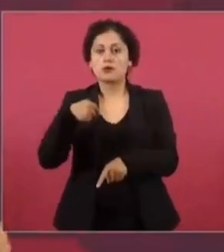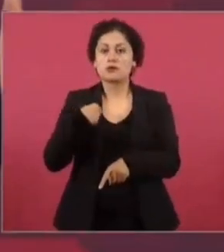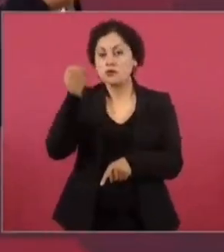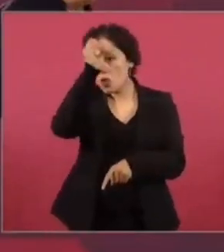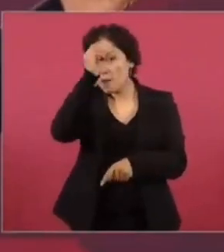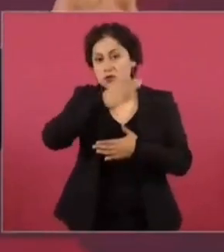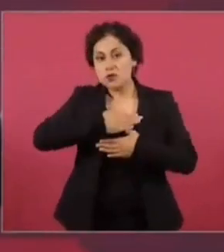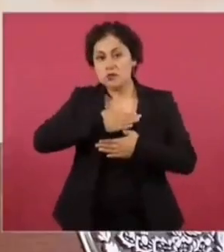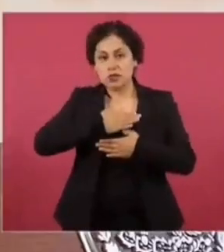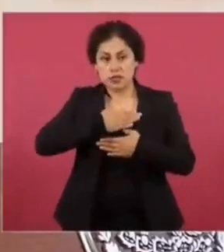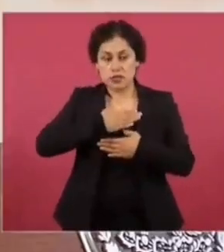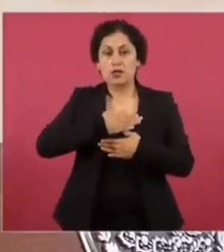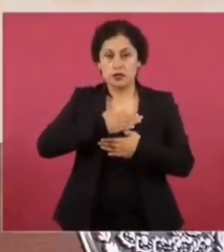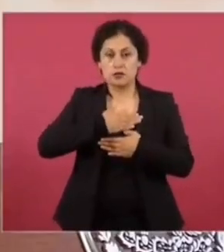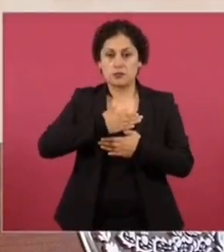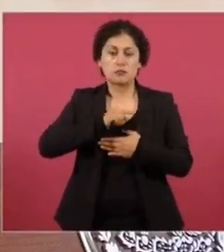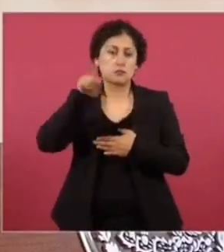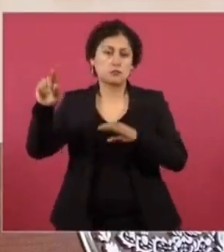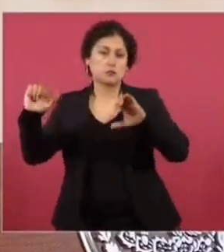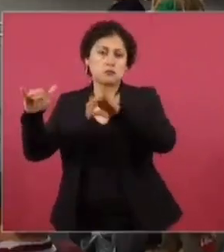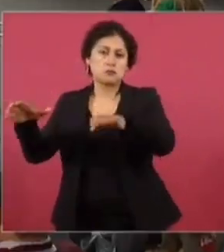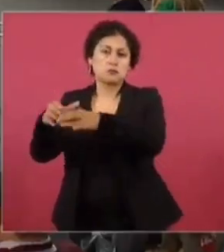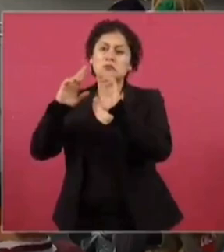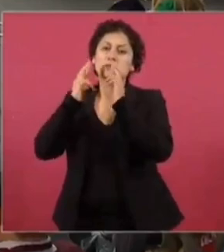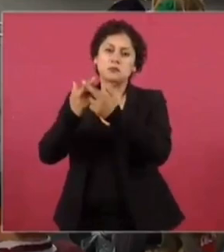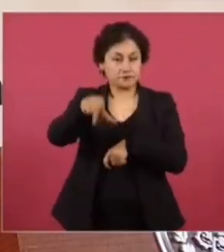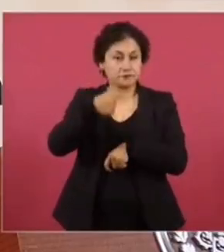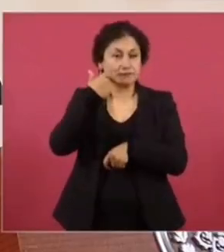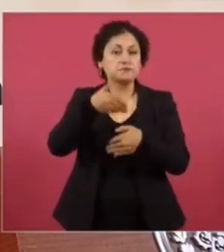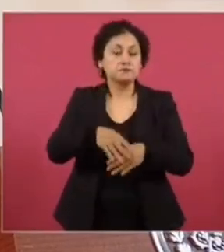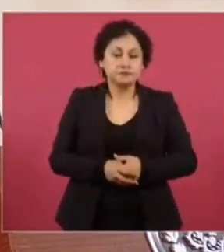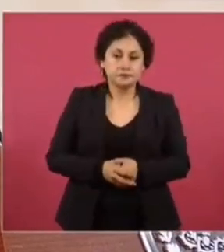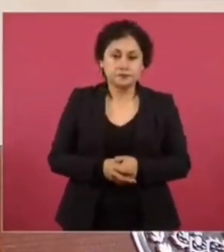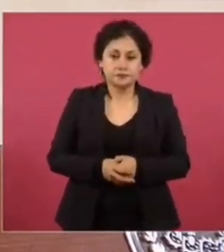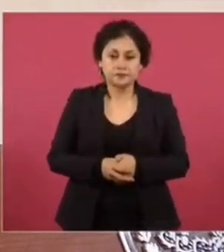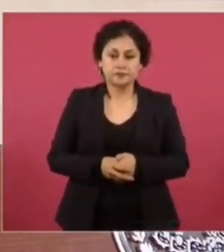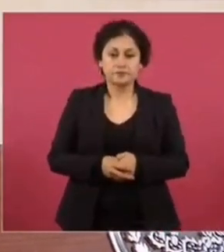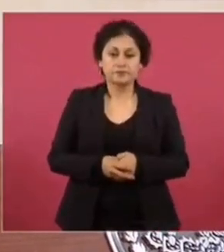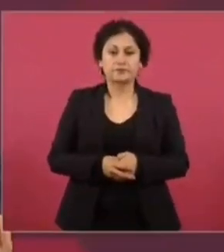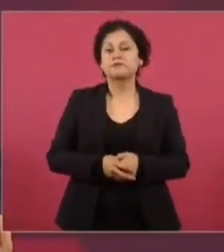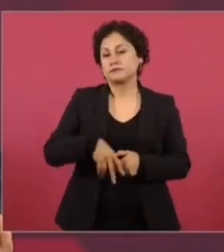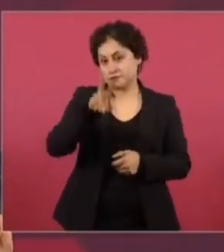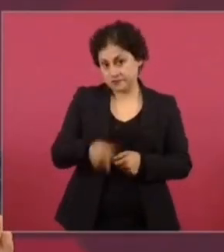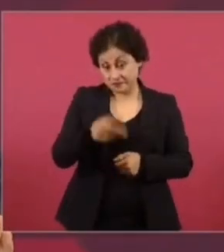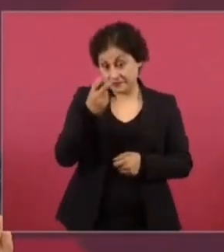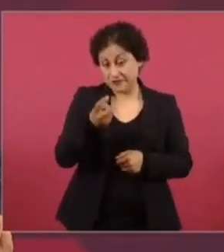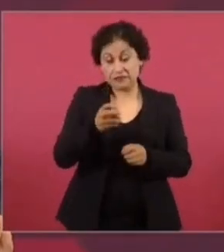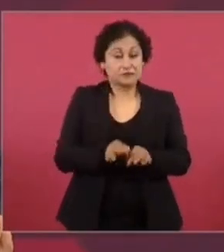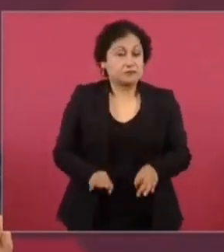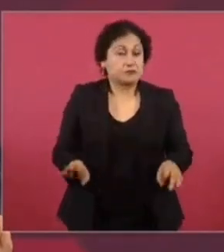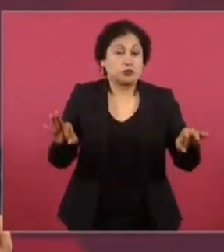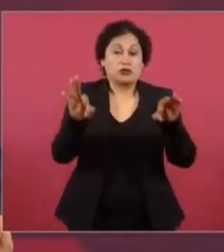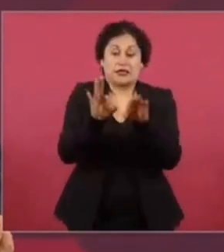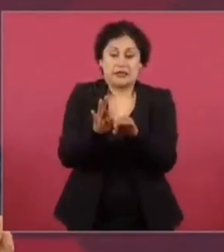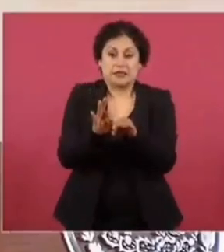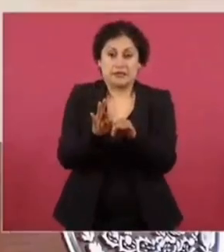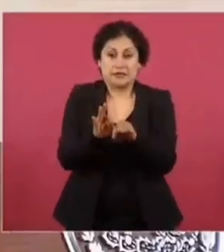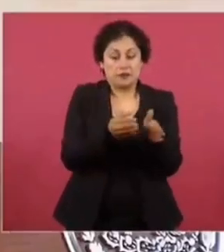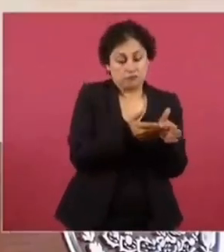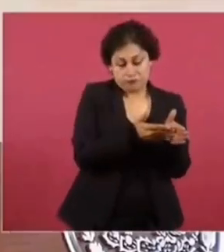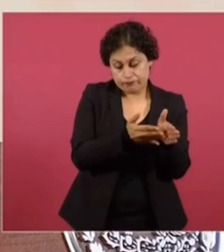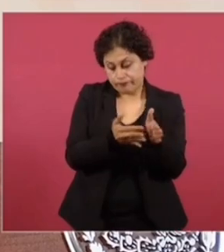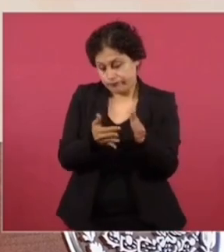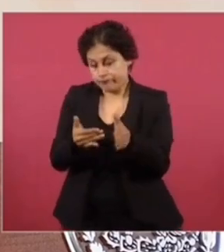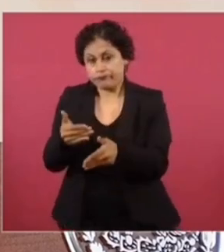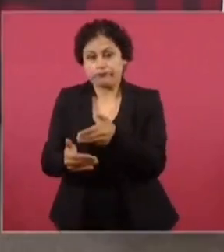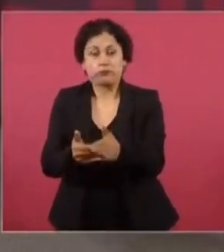lo hicimos en un restaurante, en la noche. Ha sido muy importante, mucho muy importante todo el procedimiento, eso sí.